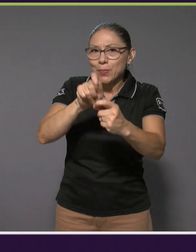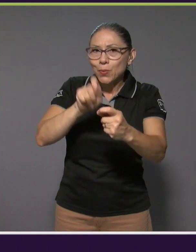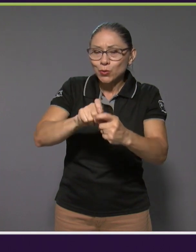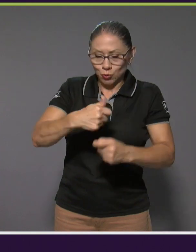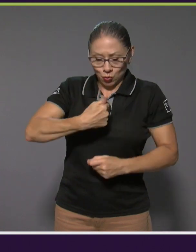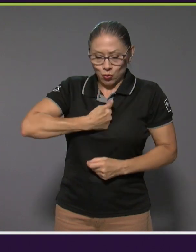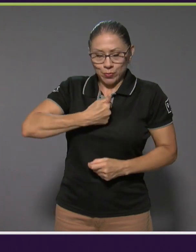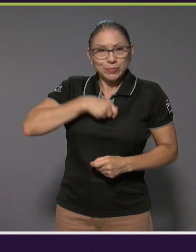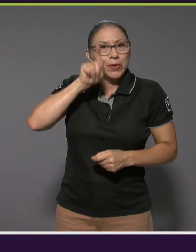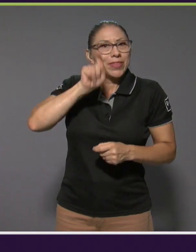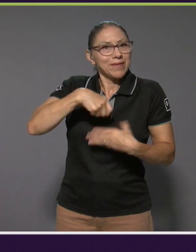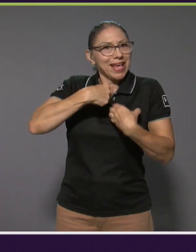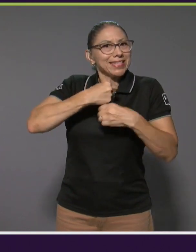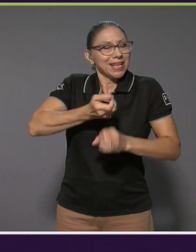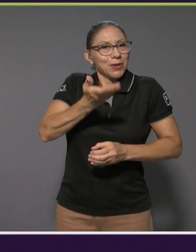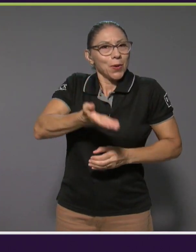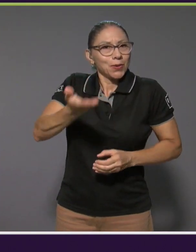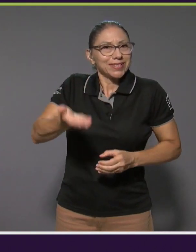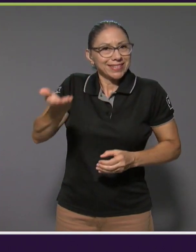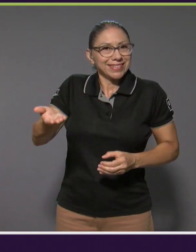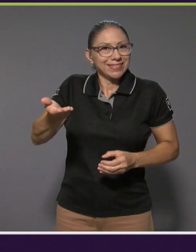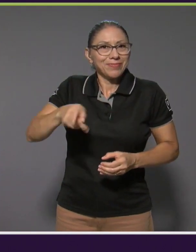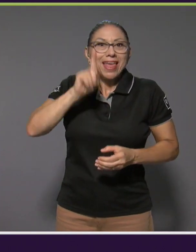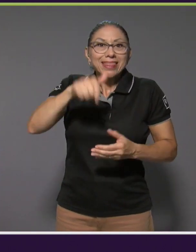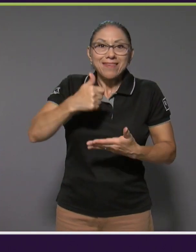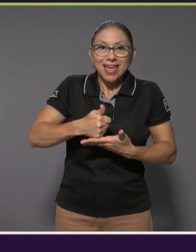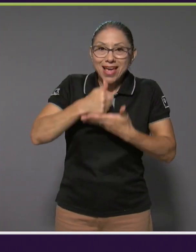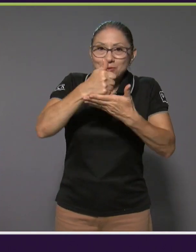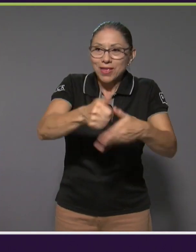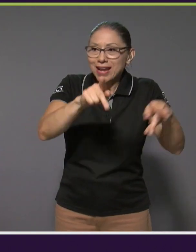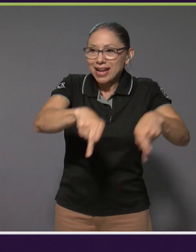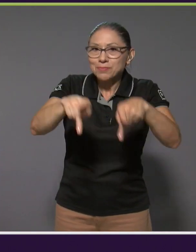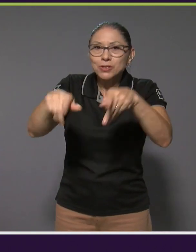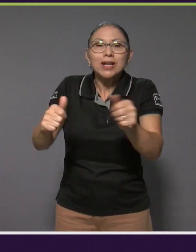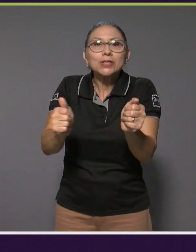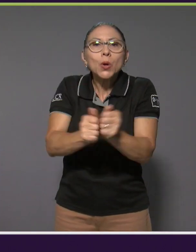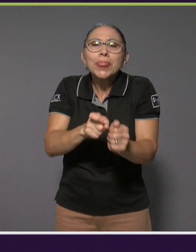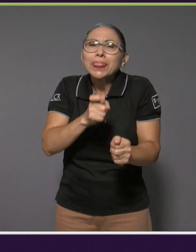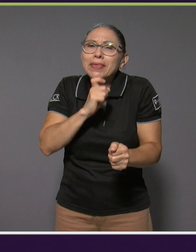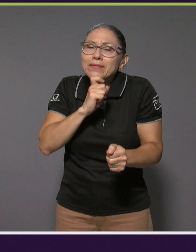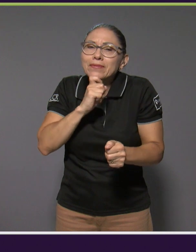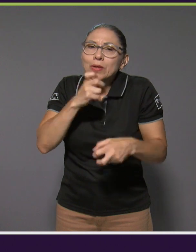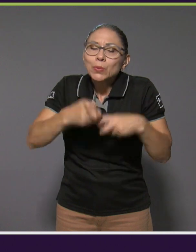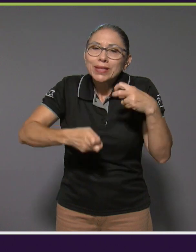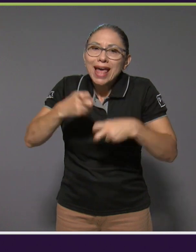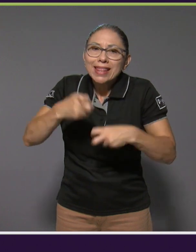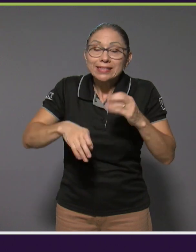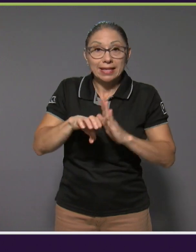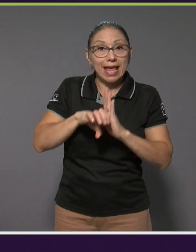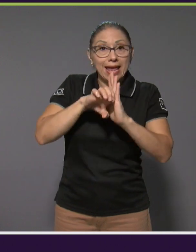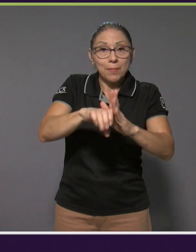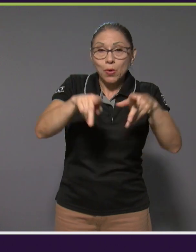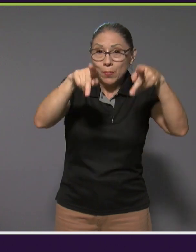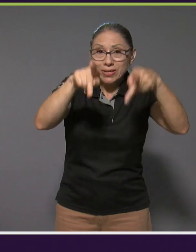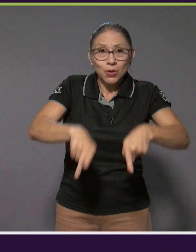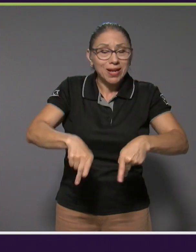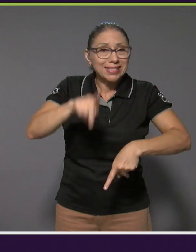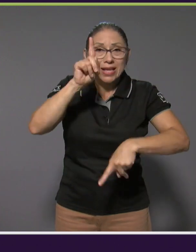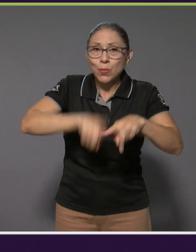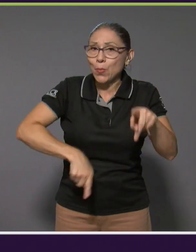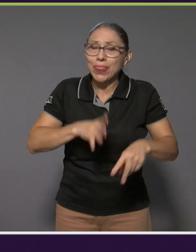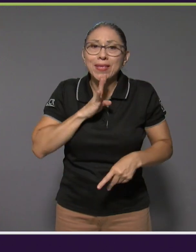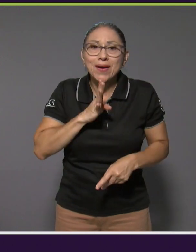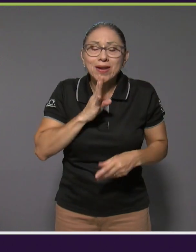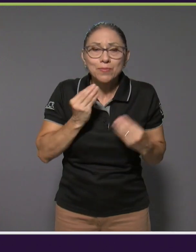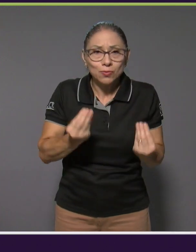cosas. Tiene que ayudar a las personas que tienen dificultades. Por ejemplo, a las personas que no logran hablar mucho.